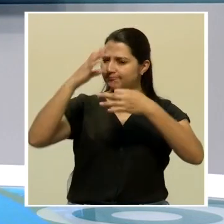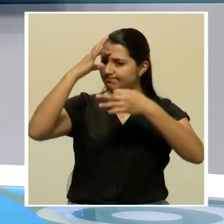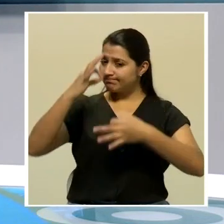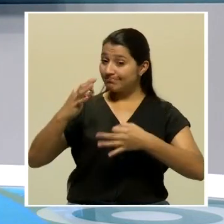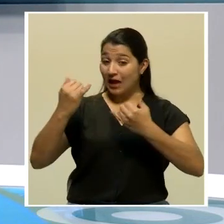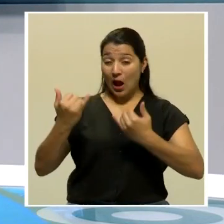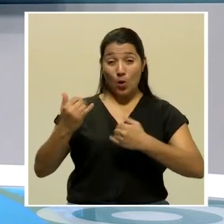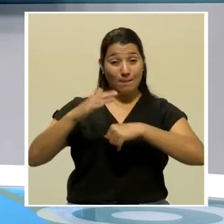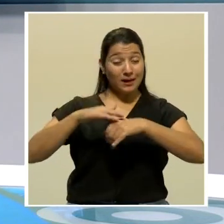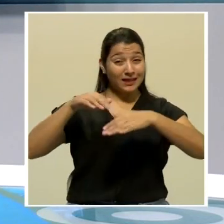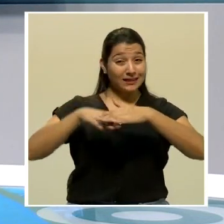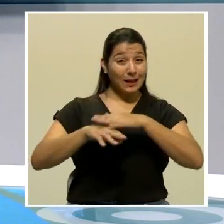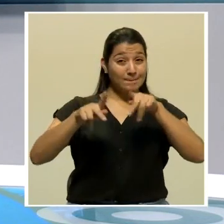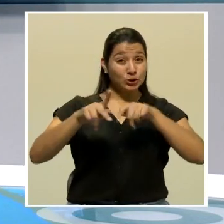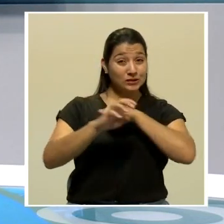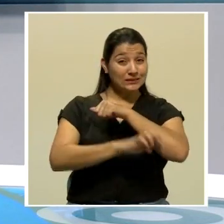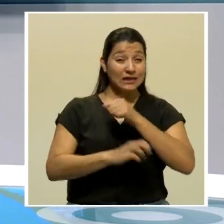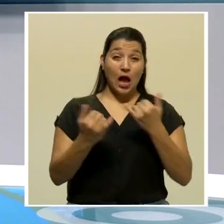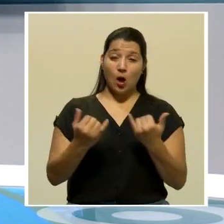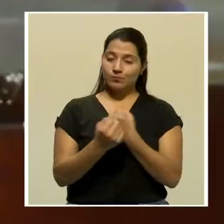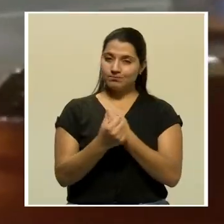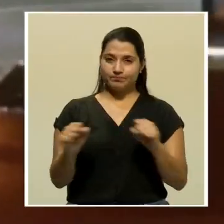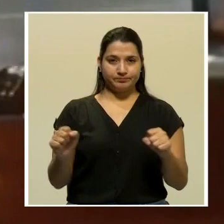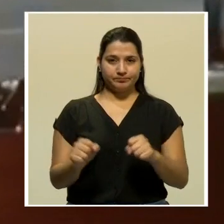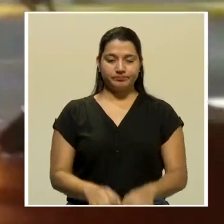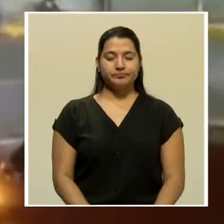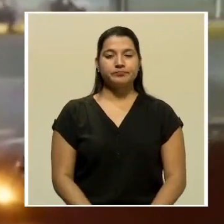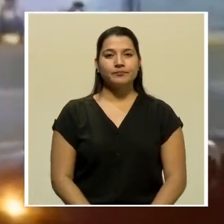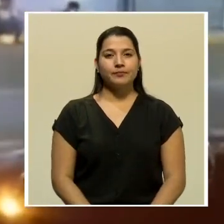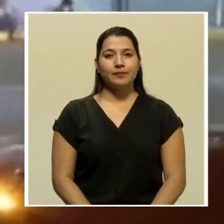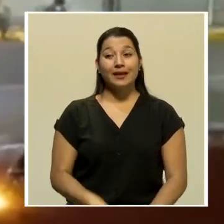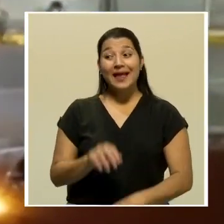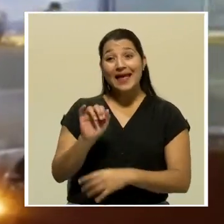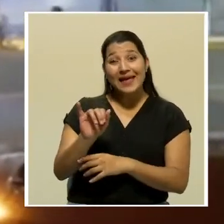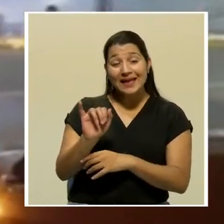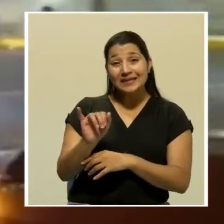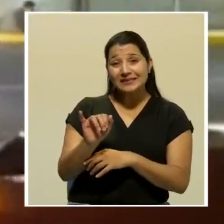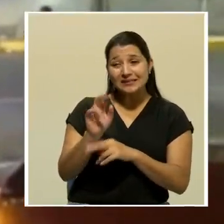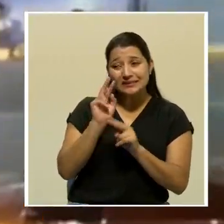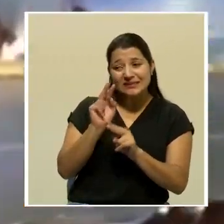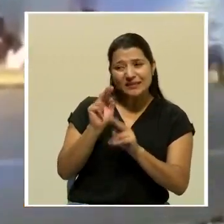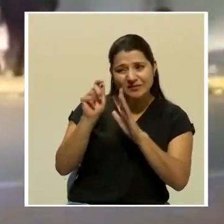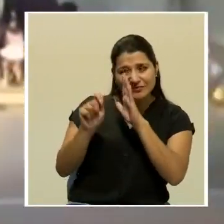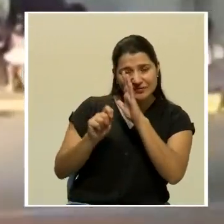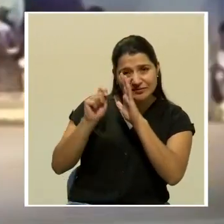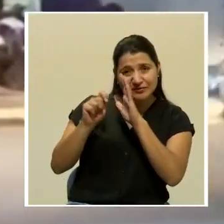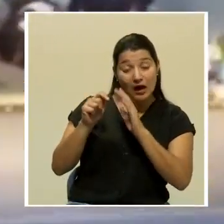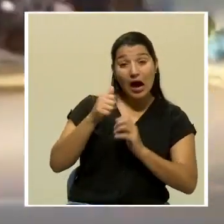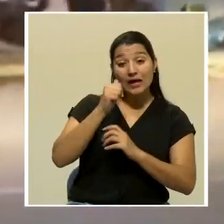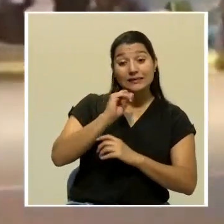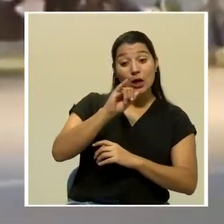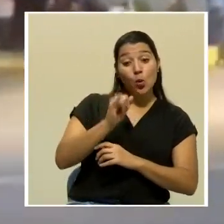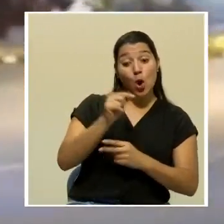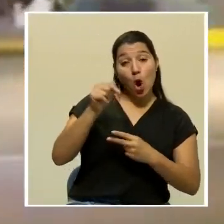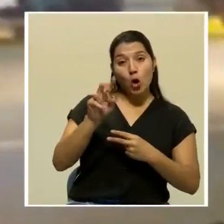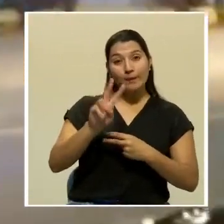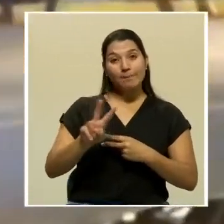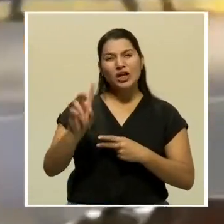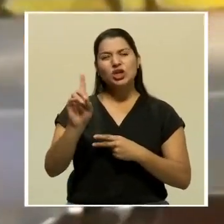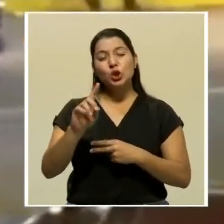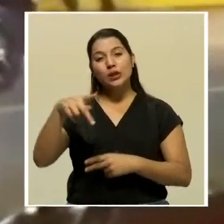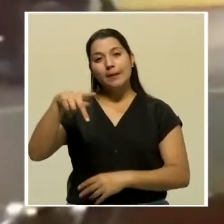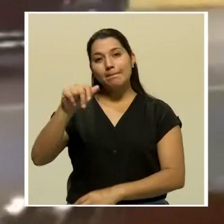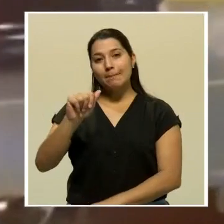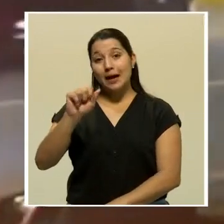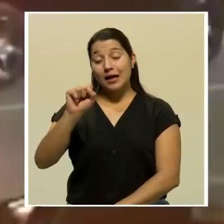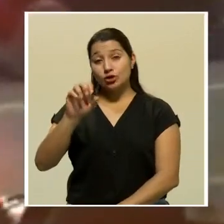momento es imposible. Estas son algunas de las imágenes captadas entre este jueves y viernes en Paso Canoas, en